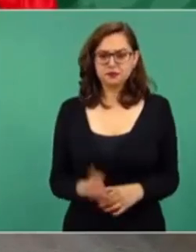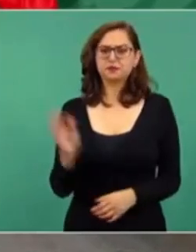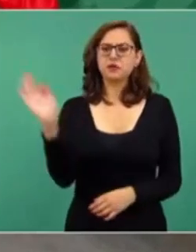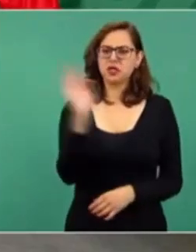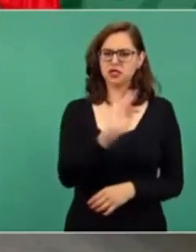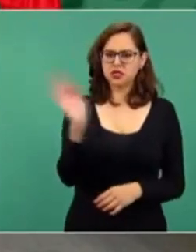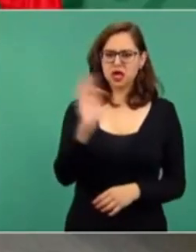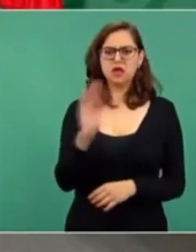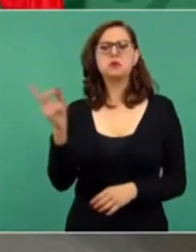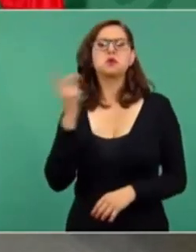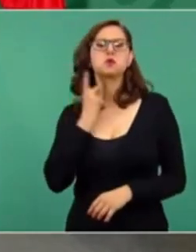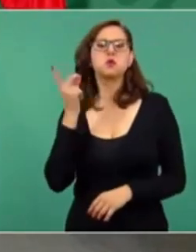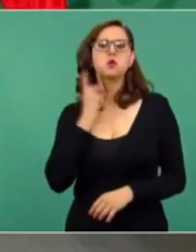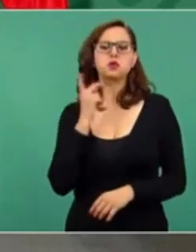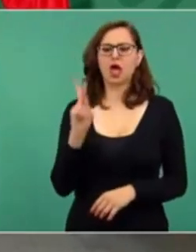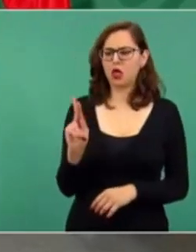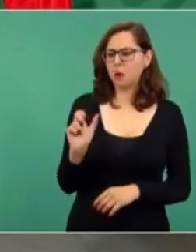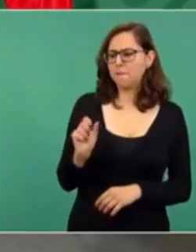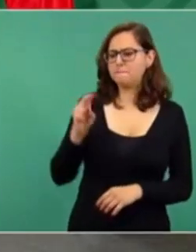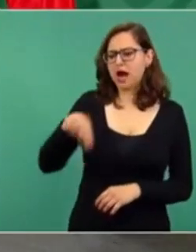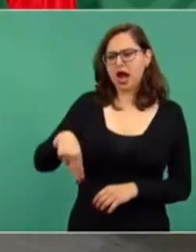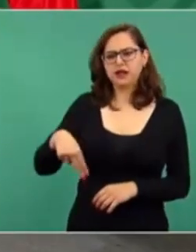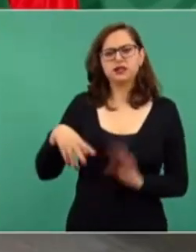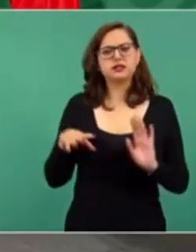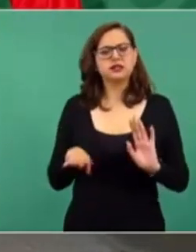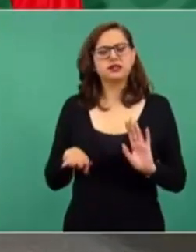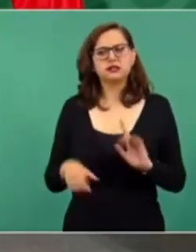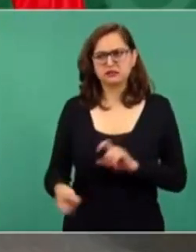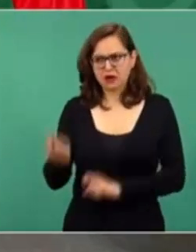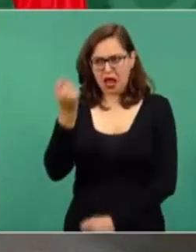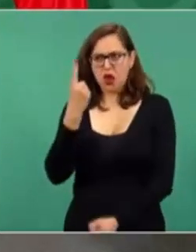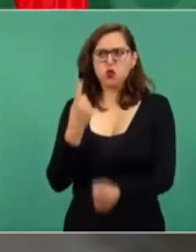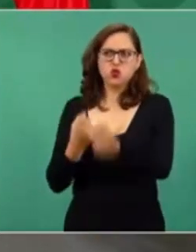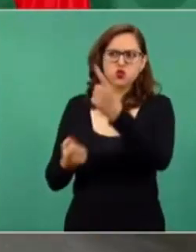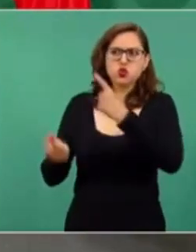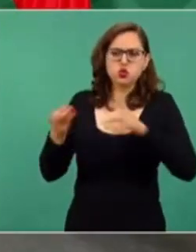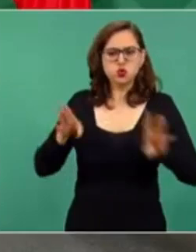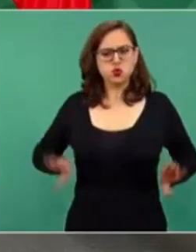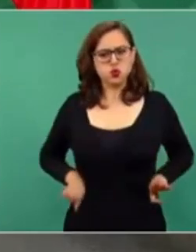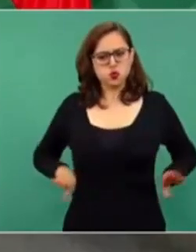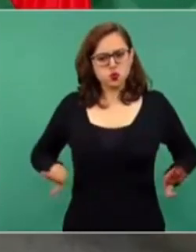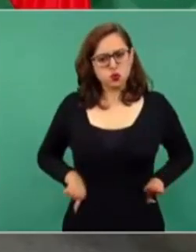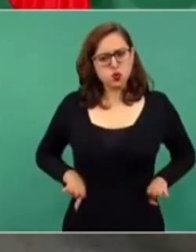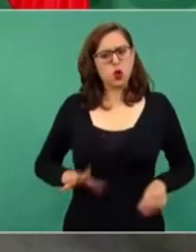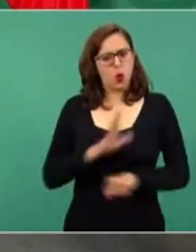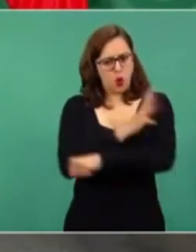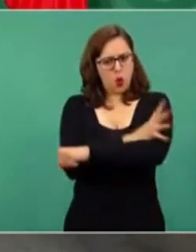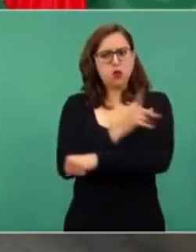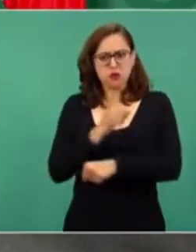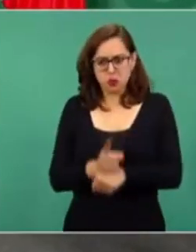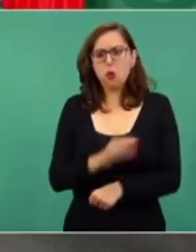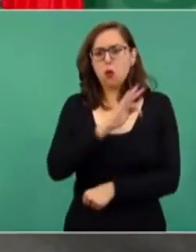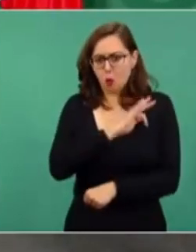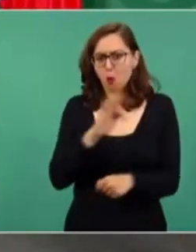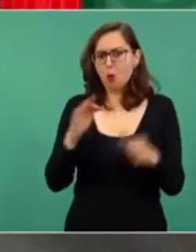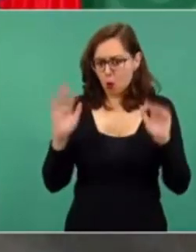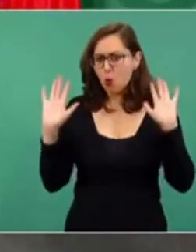honesto, lo puede haber